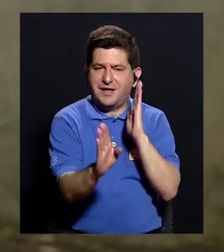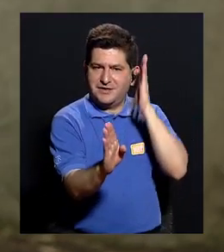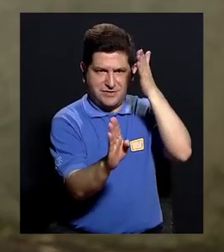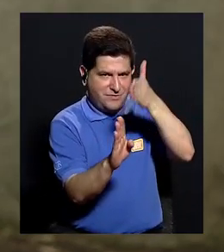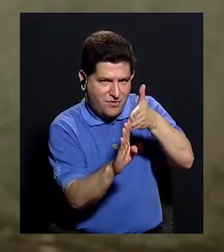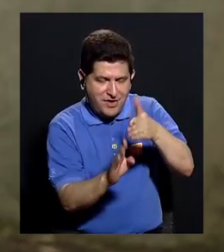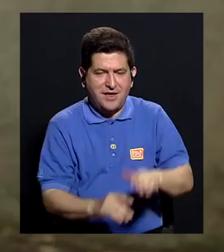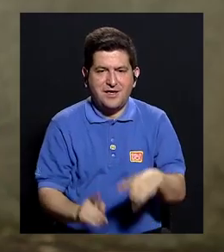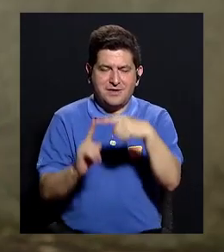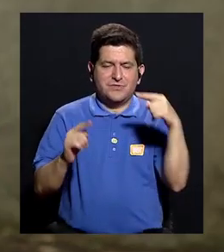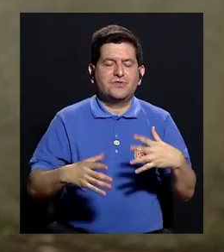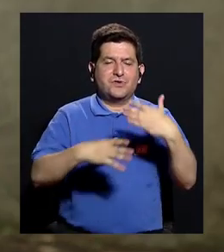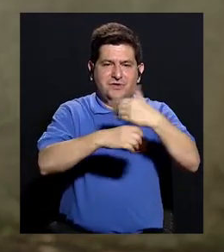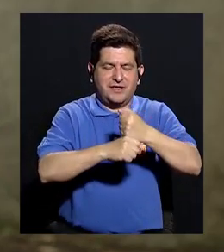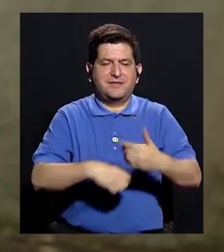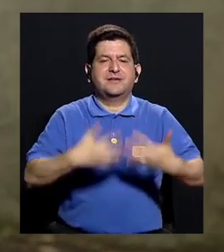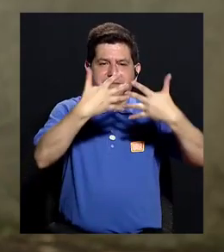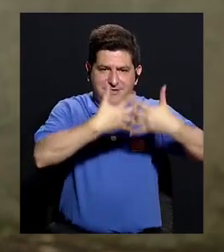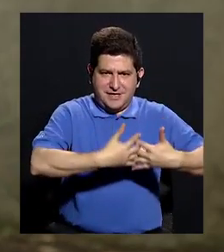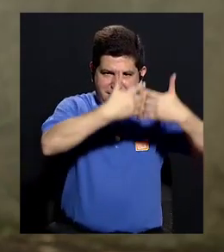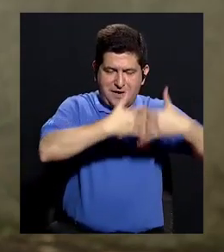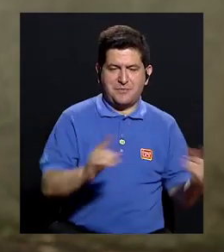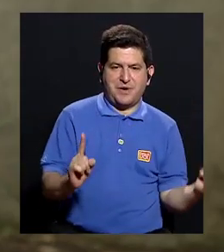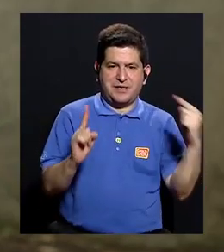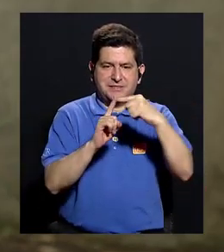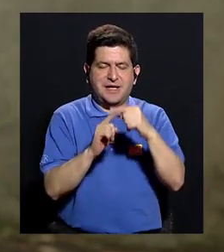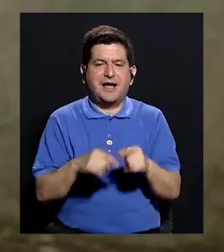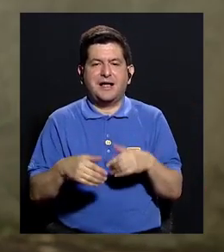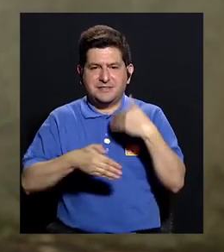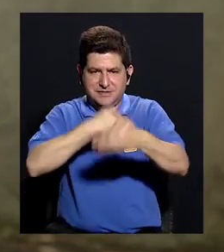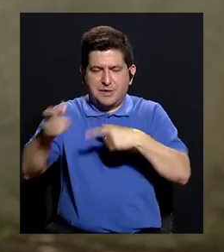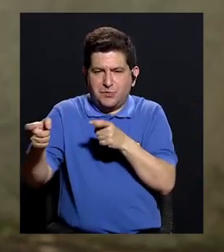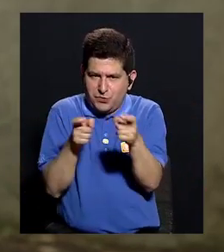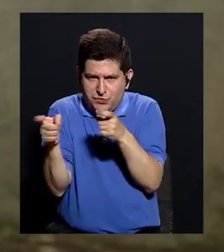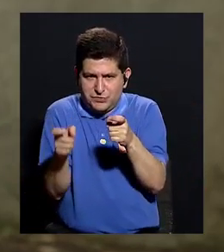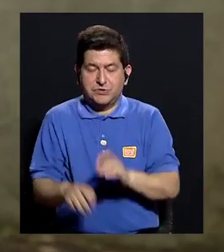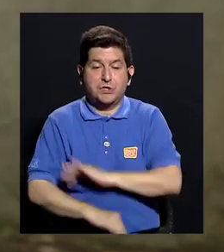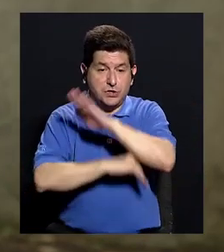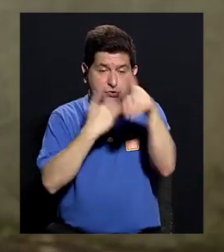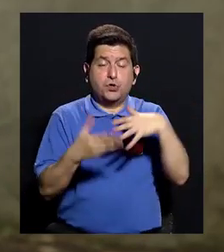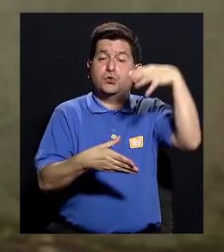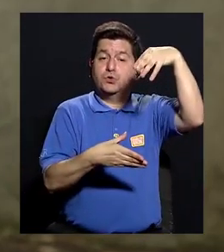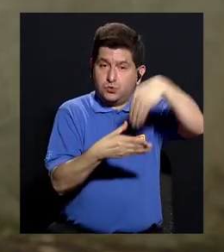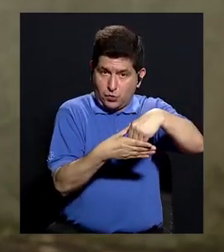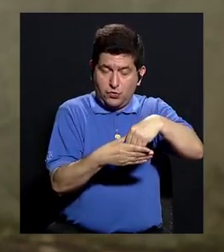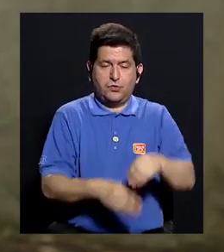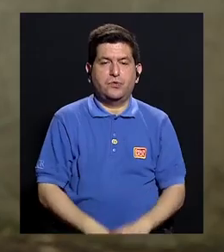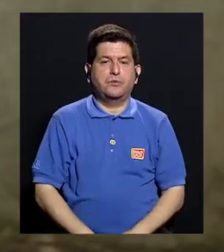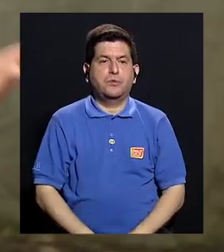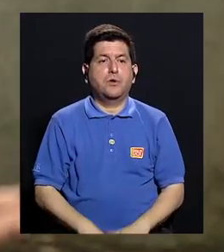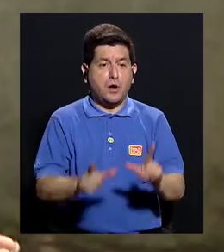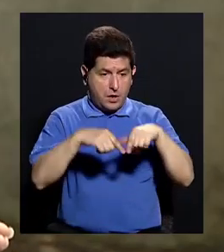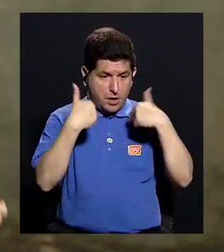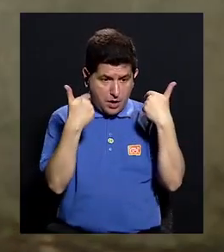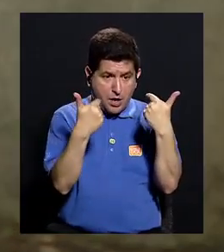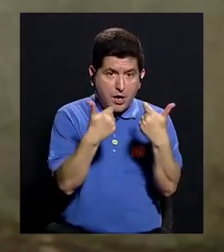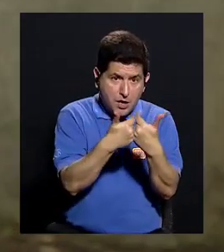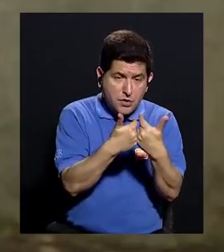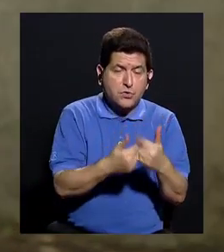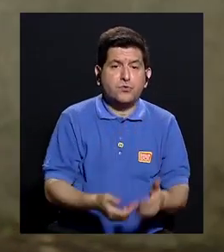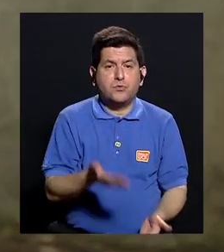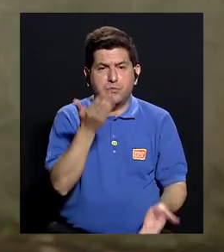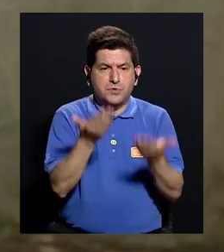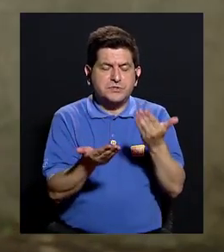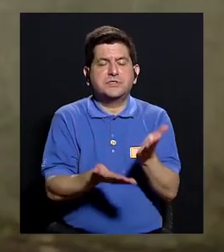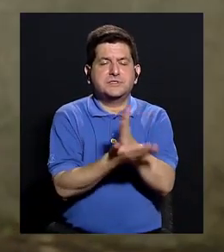directo con ellos desde su fabricación en las plantas hasta su manipulación, ¿verdad? Entonces todo eso hay tomarlo en cuenta. Hay sectores, pero